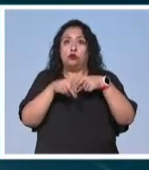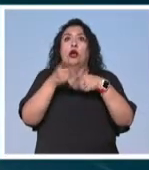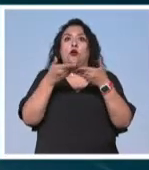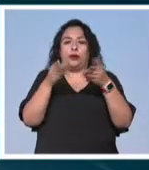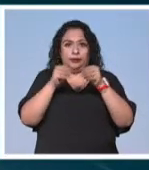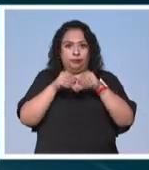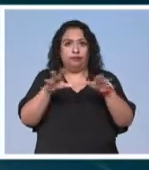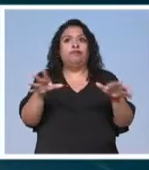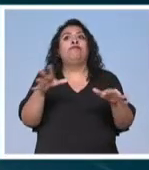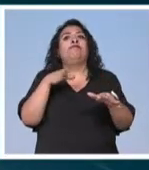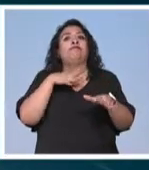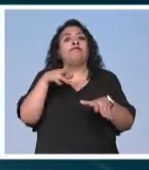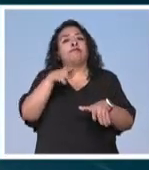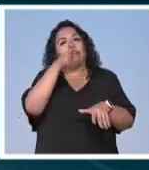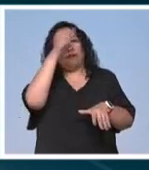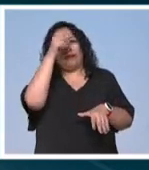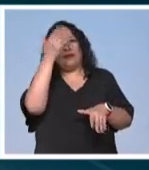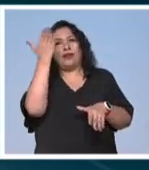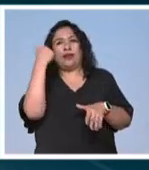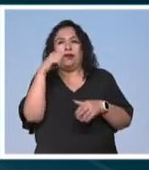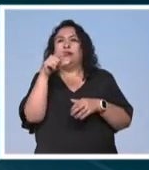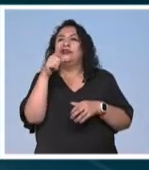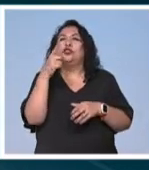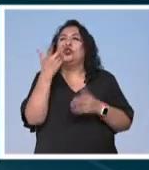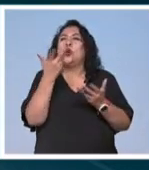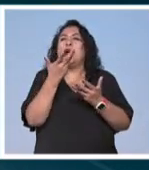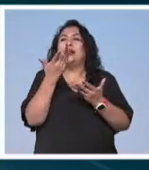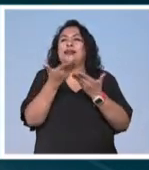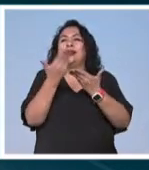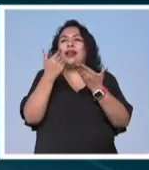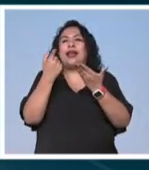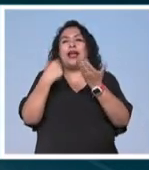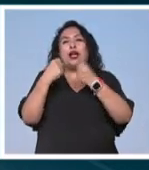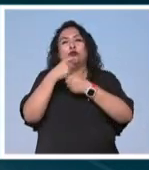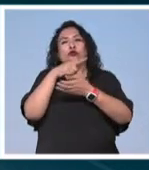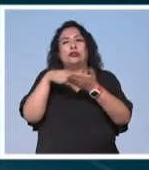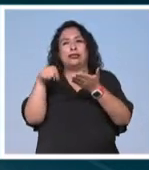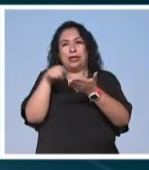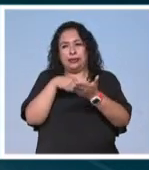y con una consideración tomada por las ediciones que no se realizaron anteriormente